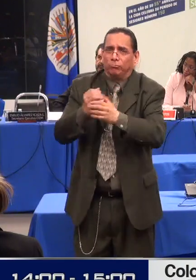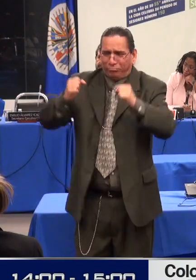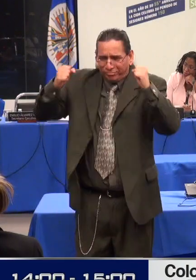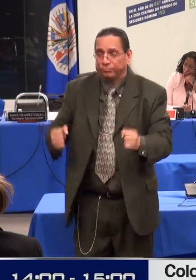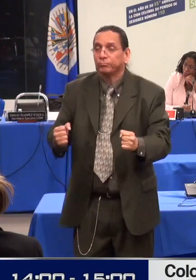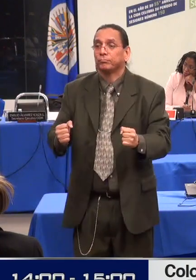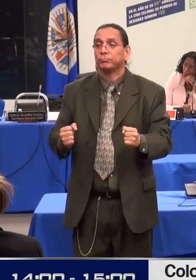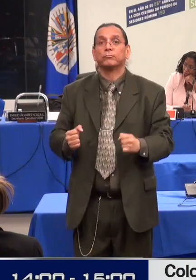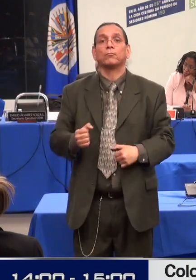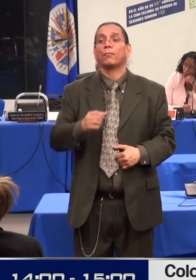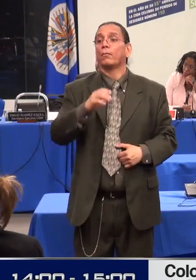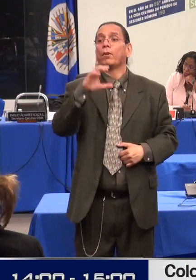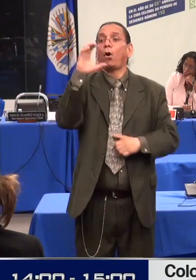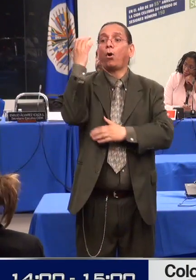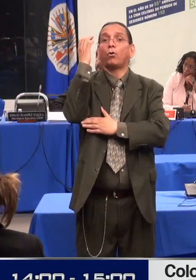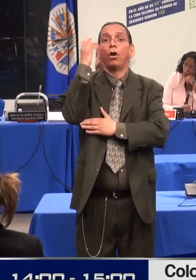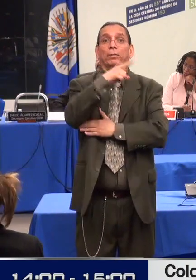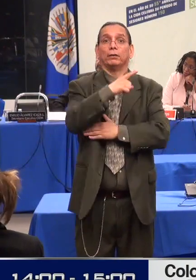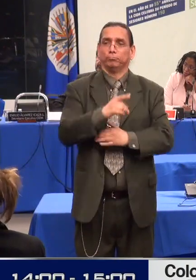Buenas tardes.